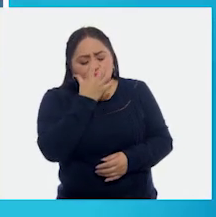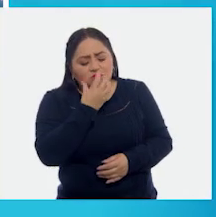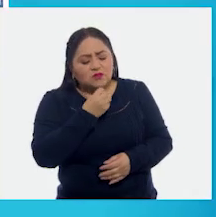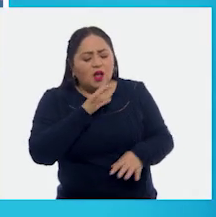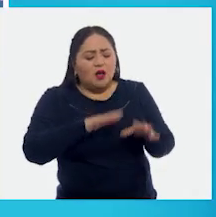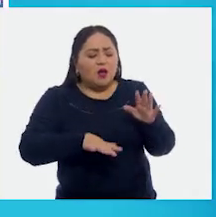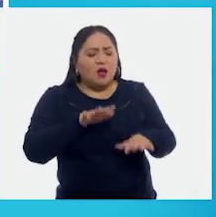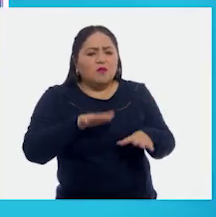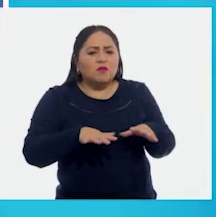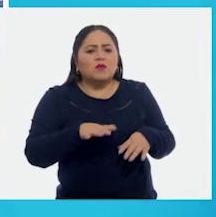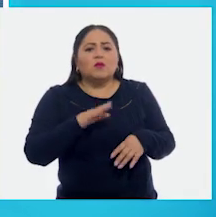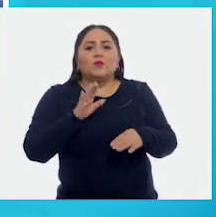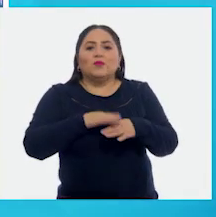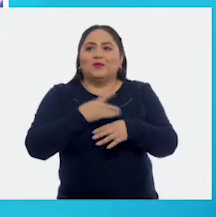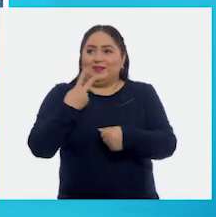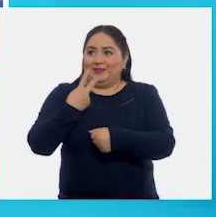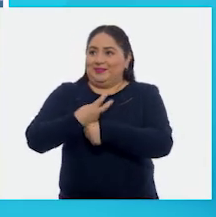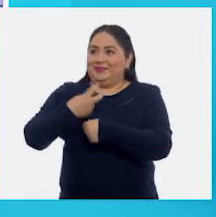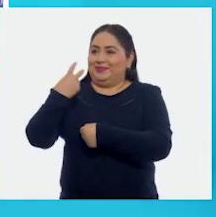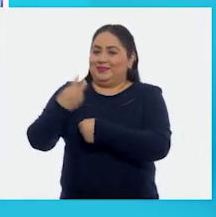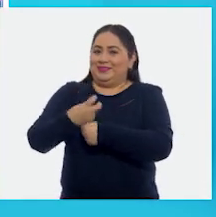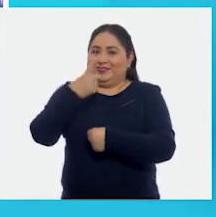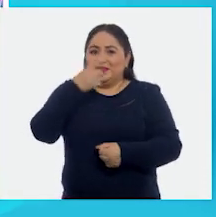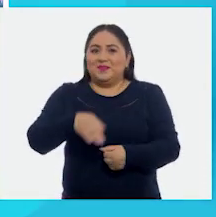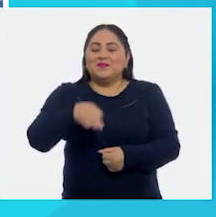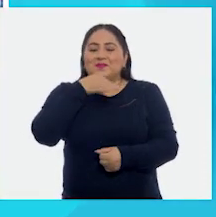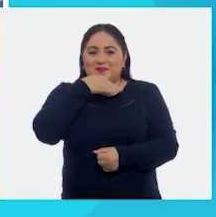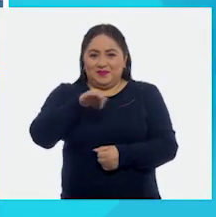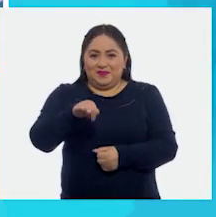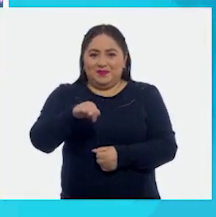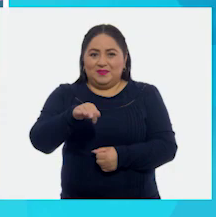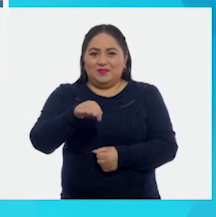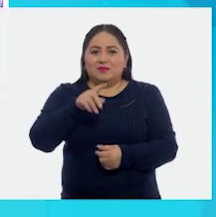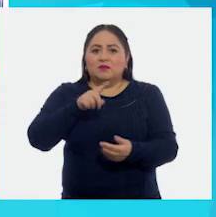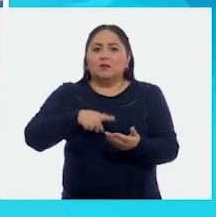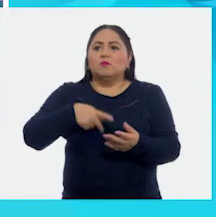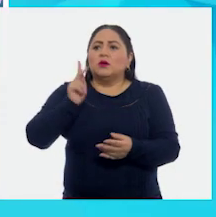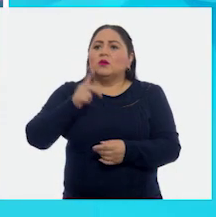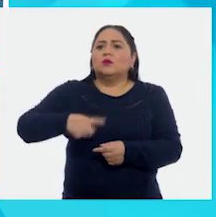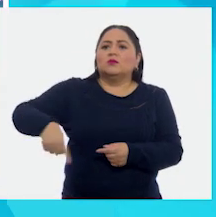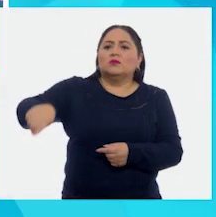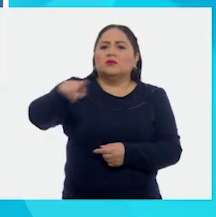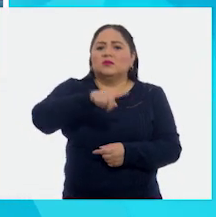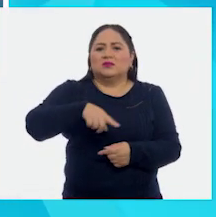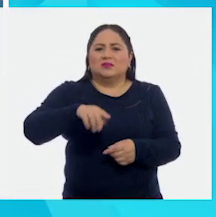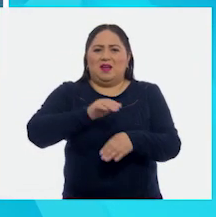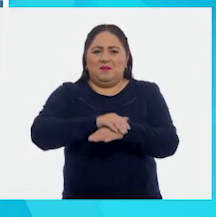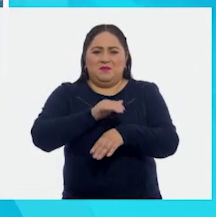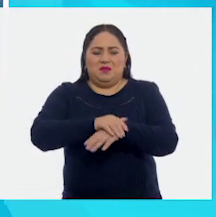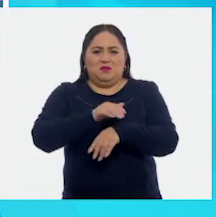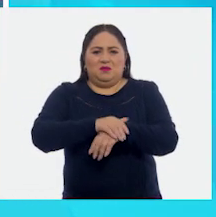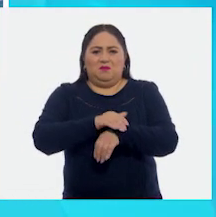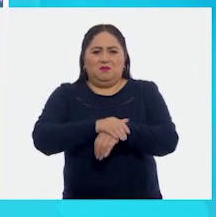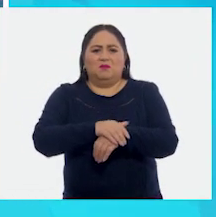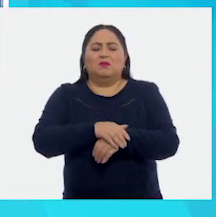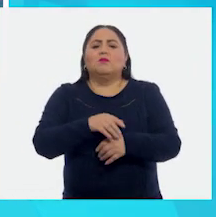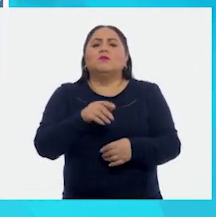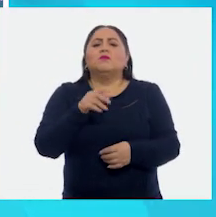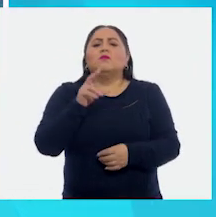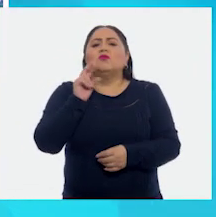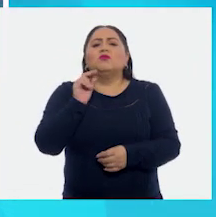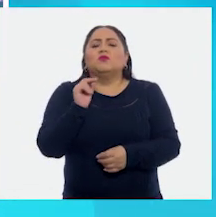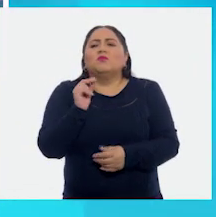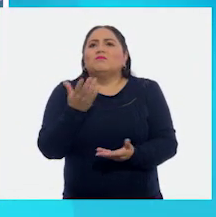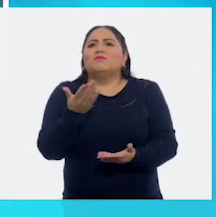fuimos invitados a una fiesta a la que ninguno de nuestros amigos no